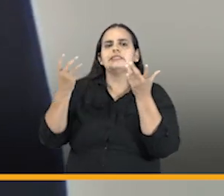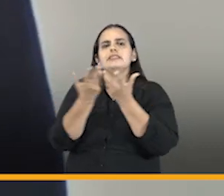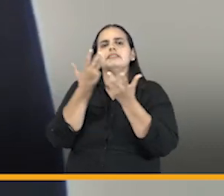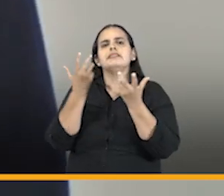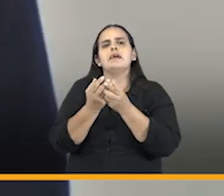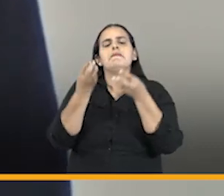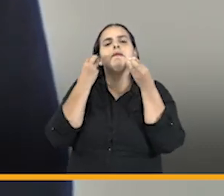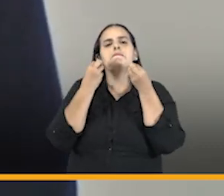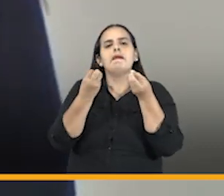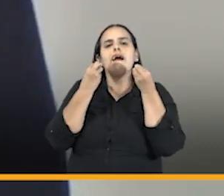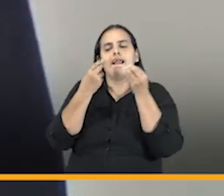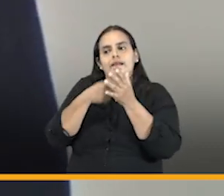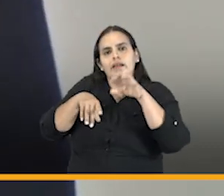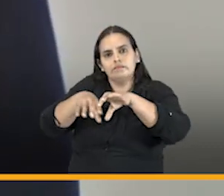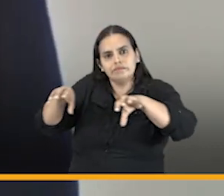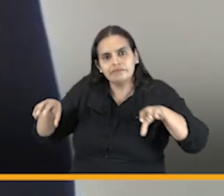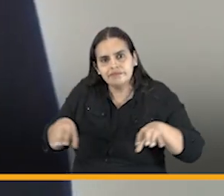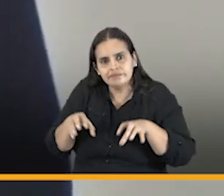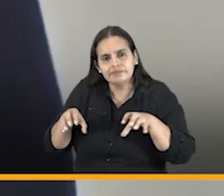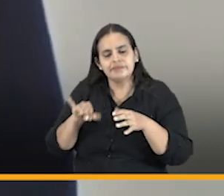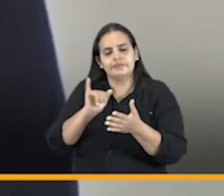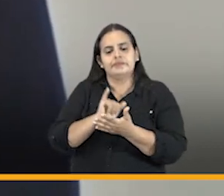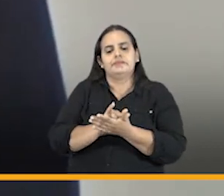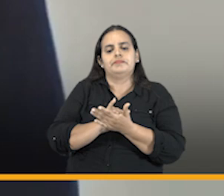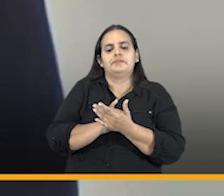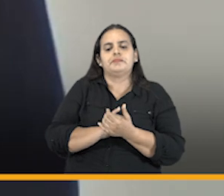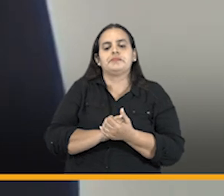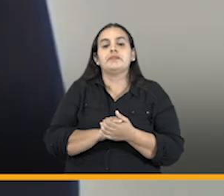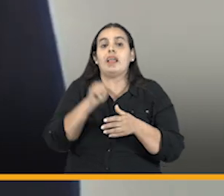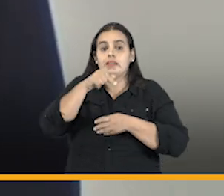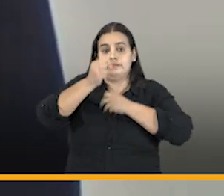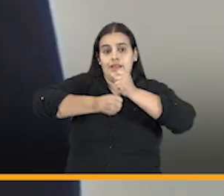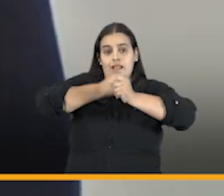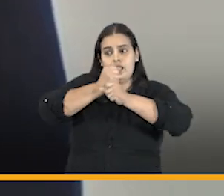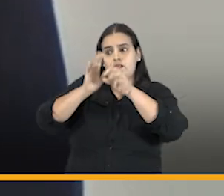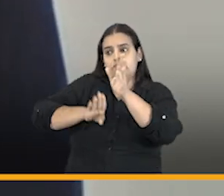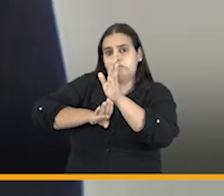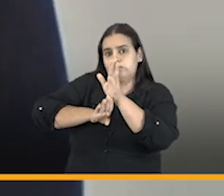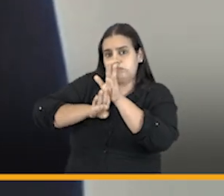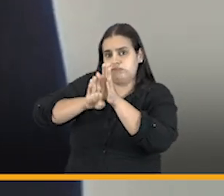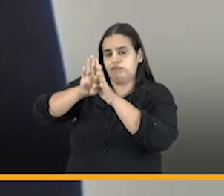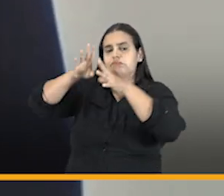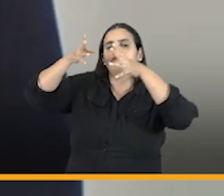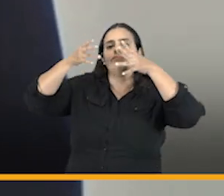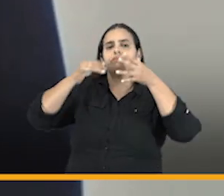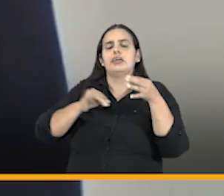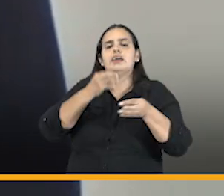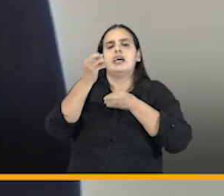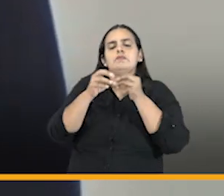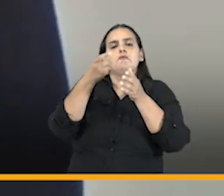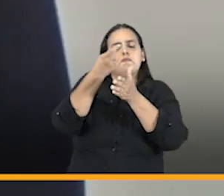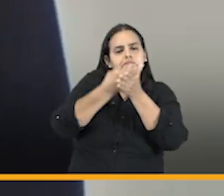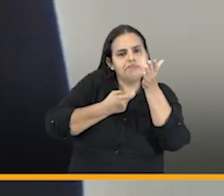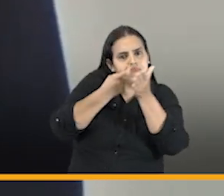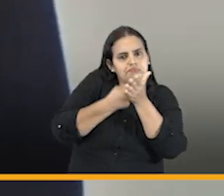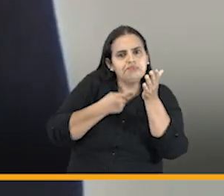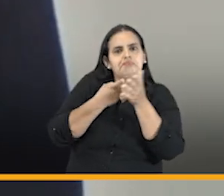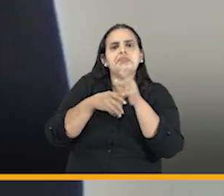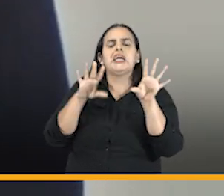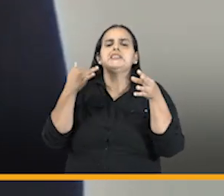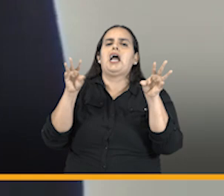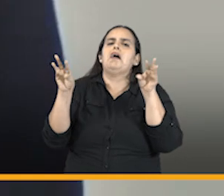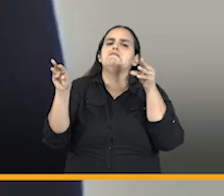para que esto sea una realidad ya este año avanzamos en la especificación de esos ajustes y